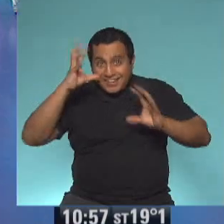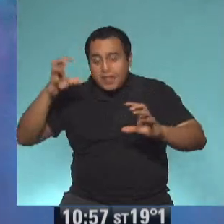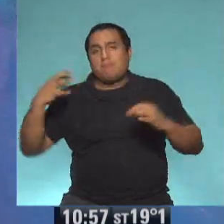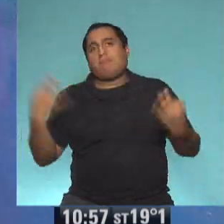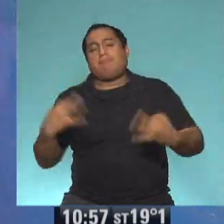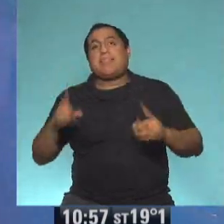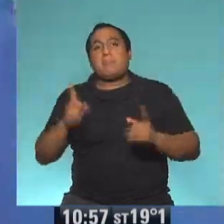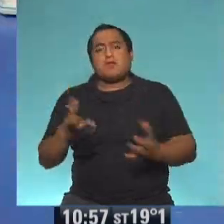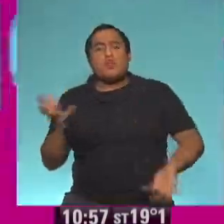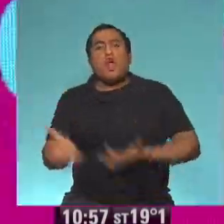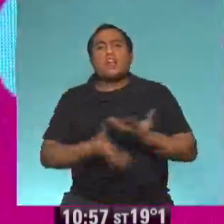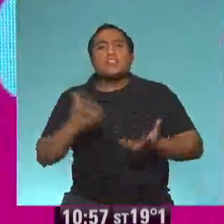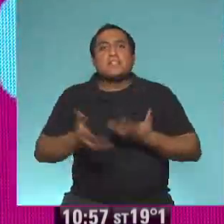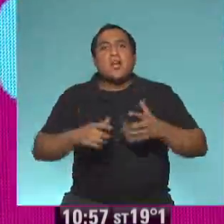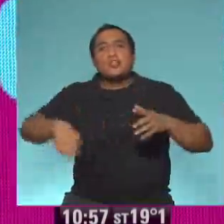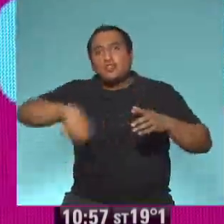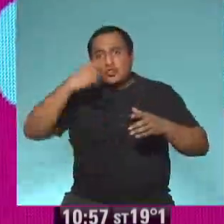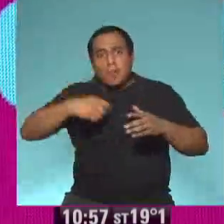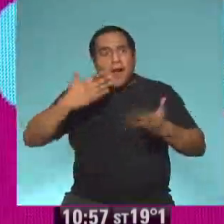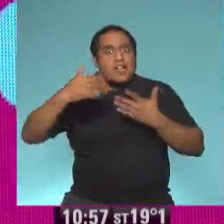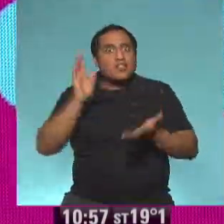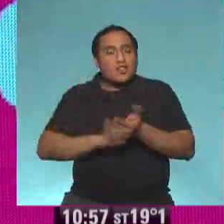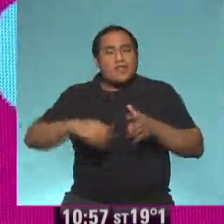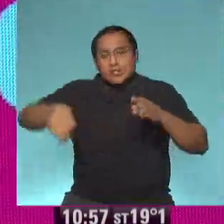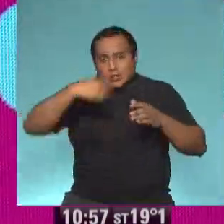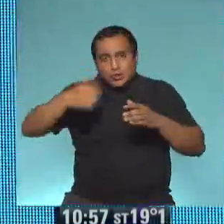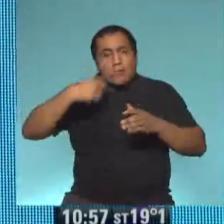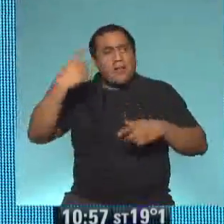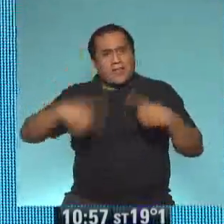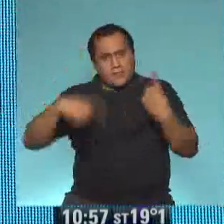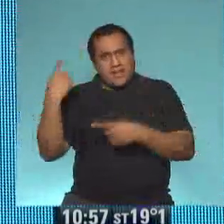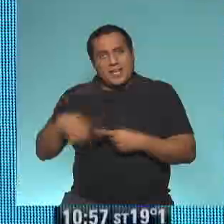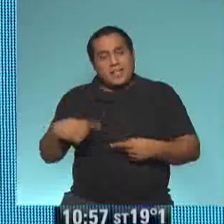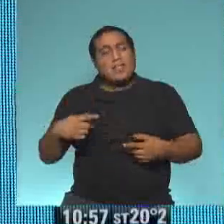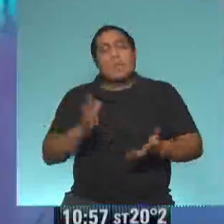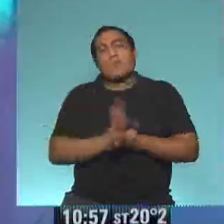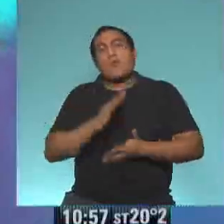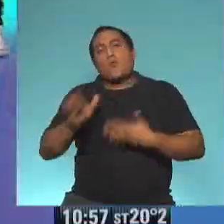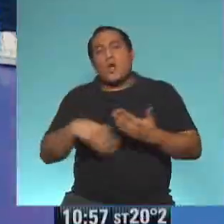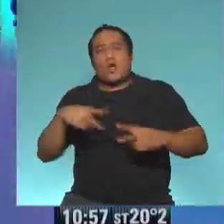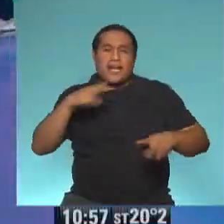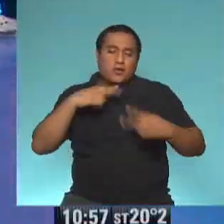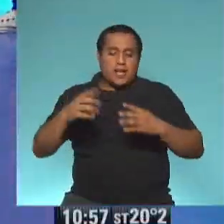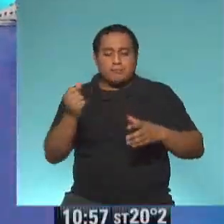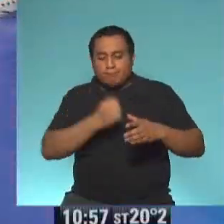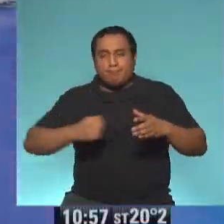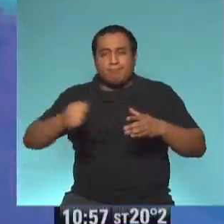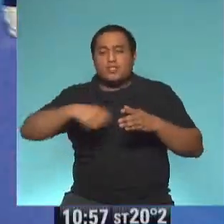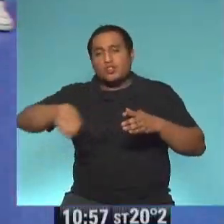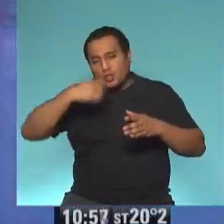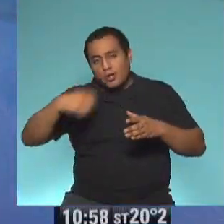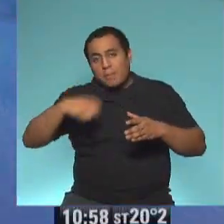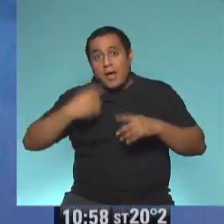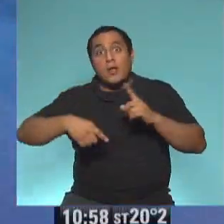sopa. La sopa, hablamos de la sopa. Hablamos de las distintas sopas. Y vamos al restaurante a cocinar sopa también. Y